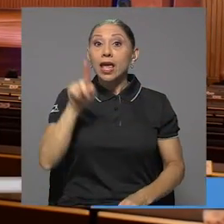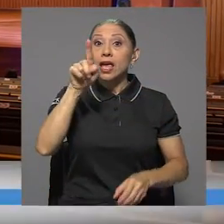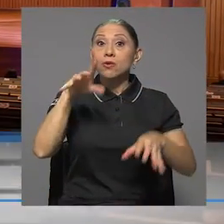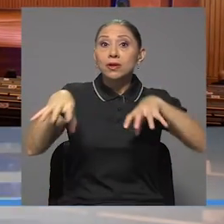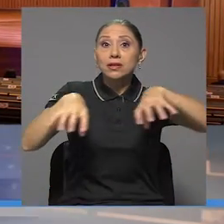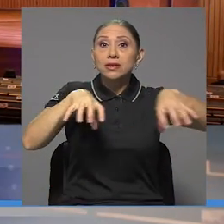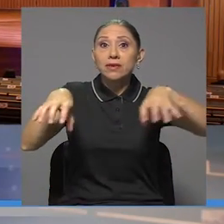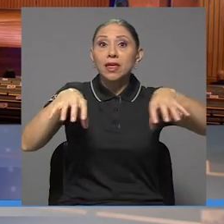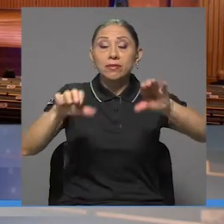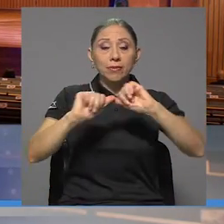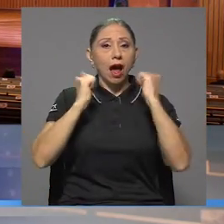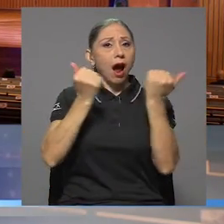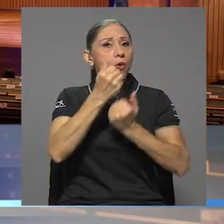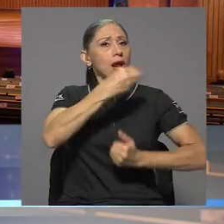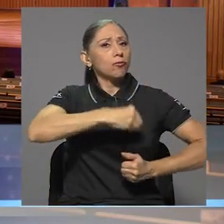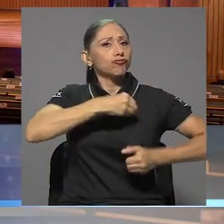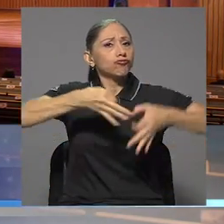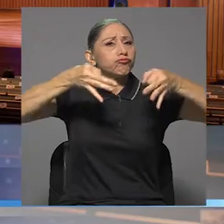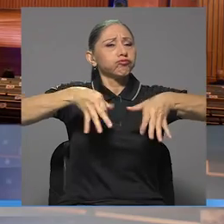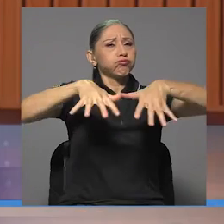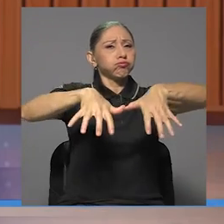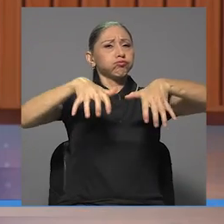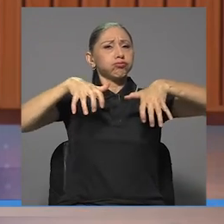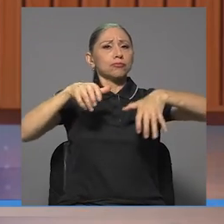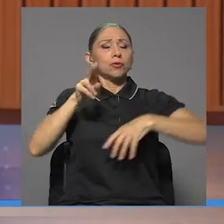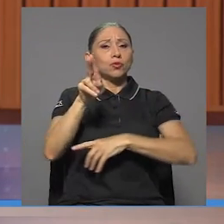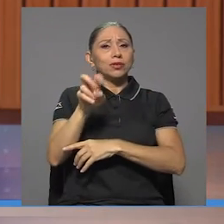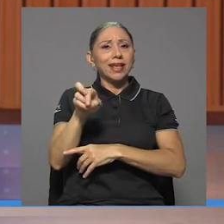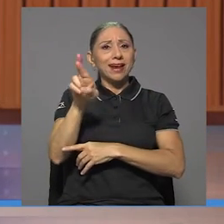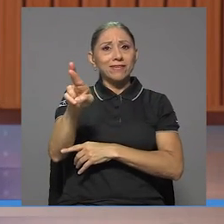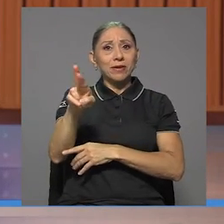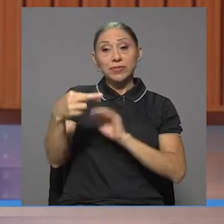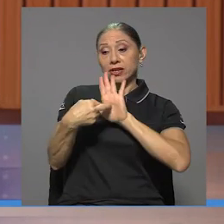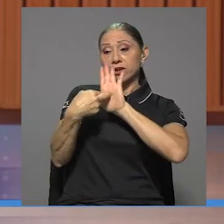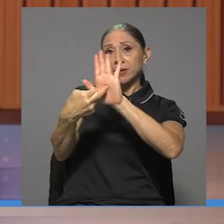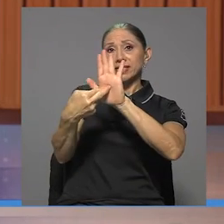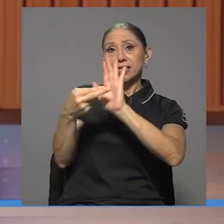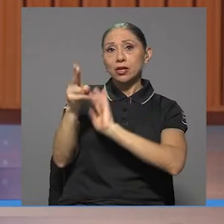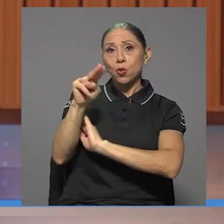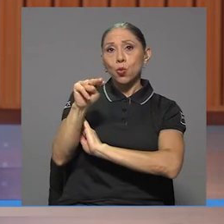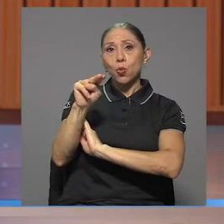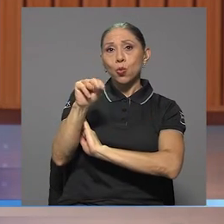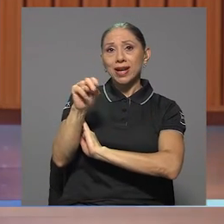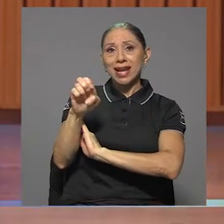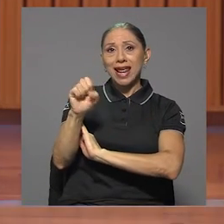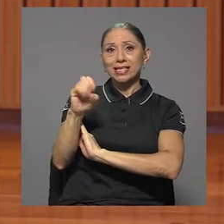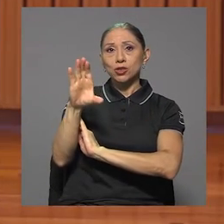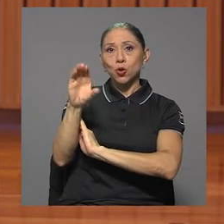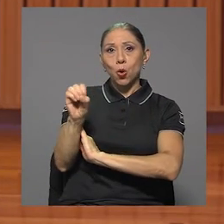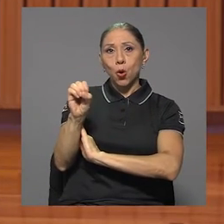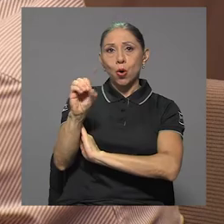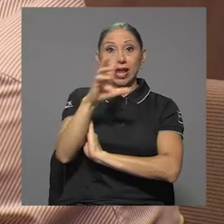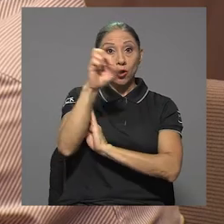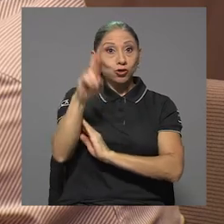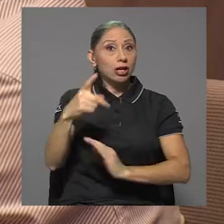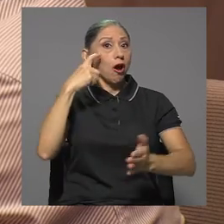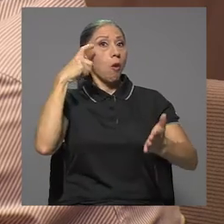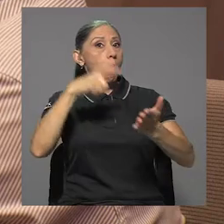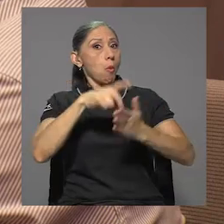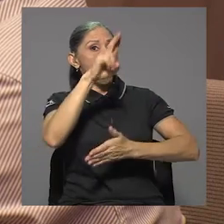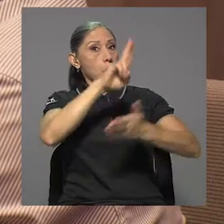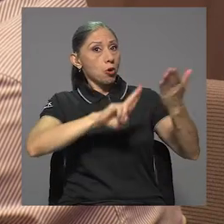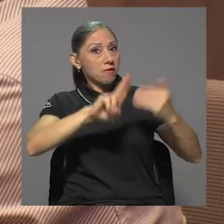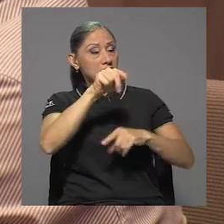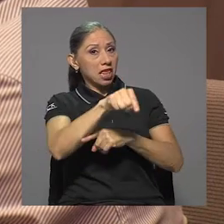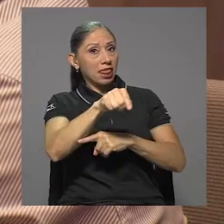En una ceremonia en el aula magna de la UCR, la representación de la UNESCO en Costa Rica distinguió a la universidad al